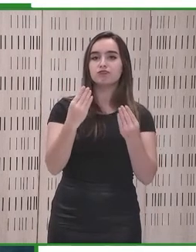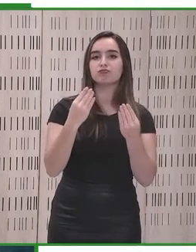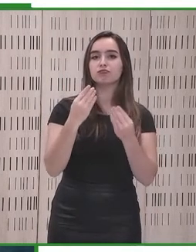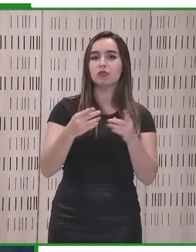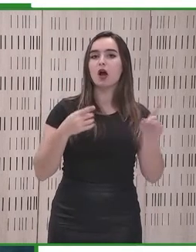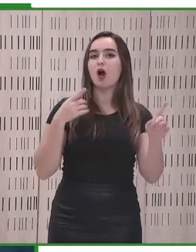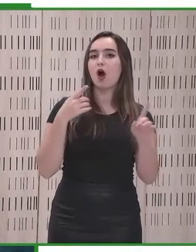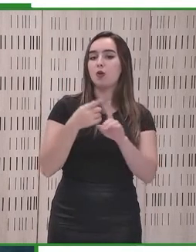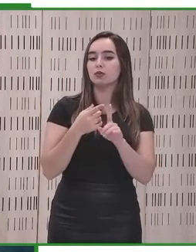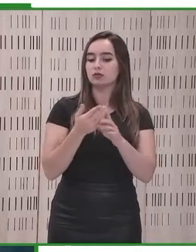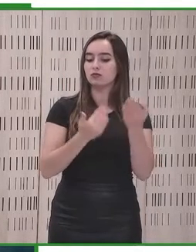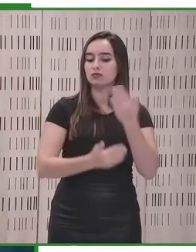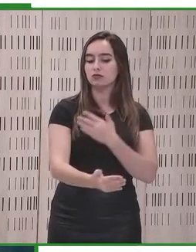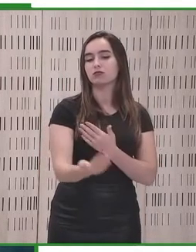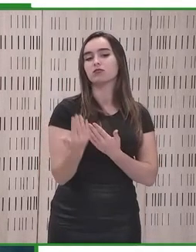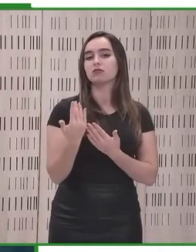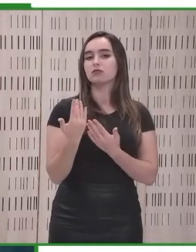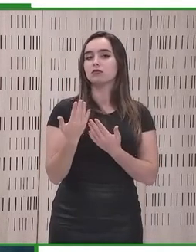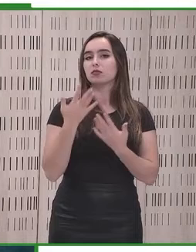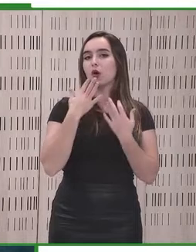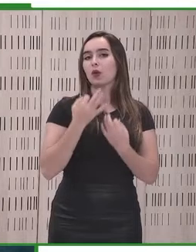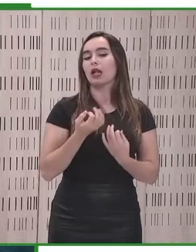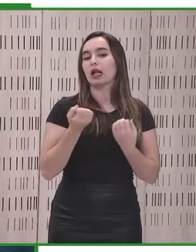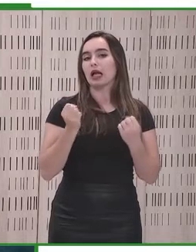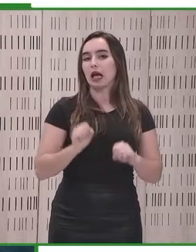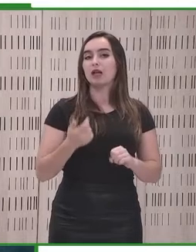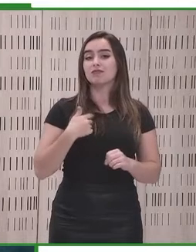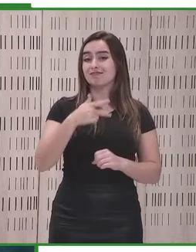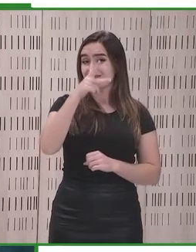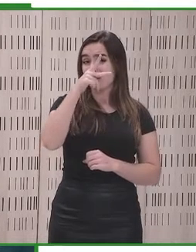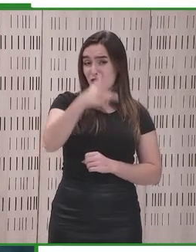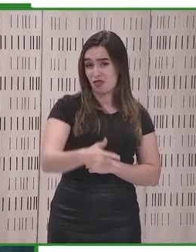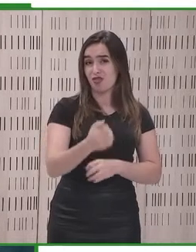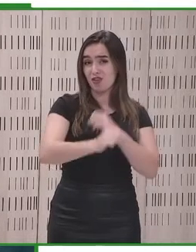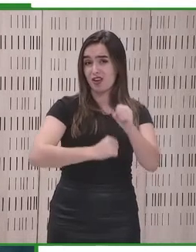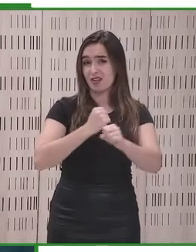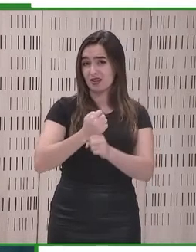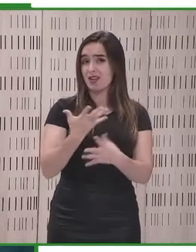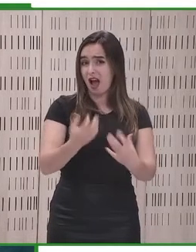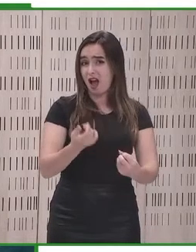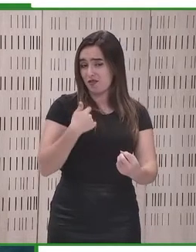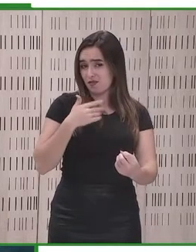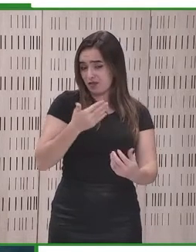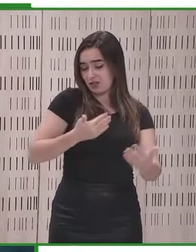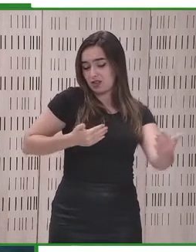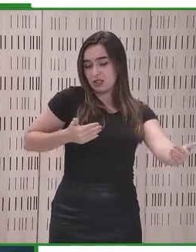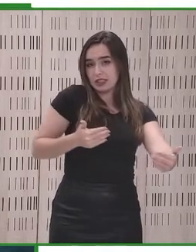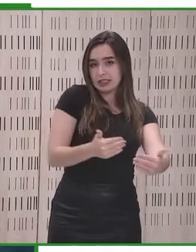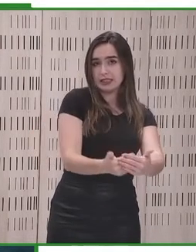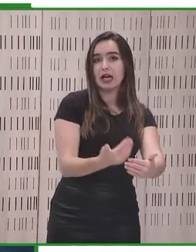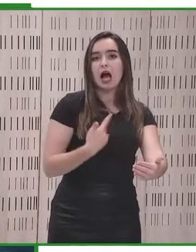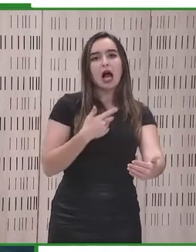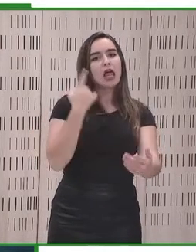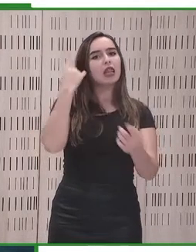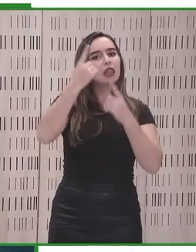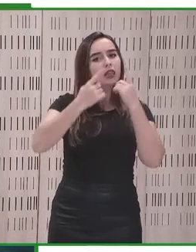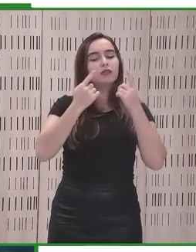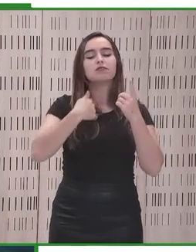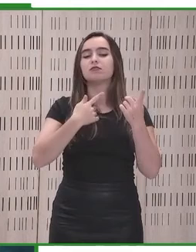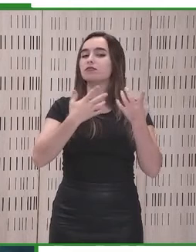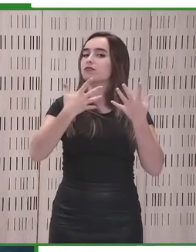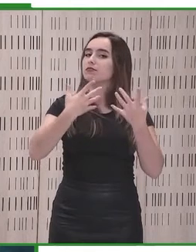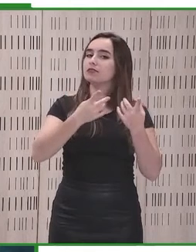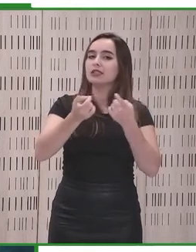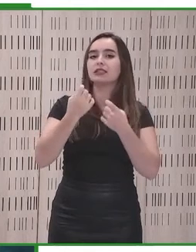hacer esto una realidad todavía. Tenemos todavía tres años y creo que tenemos que continuar trabajando